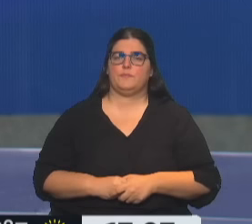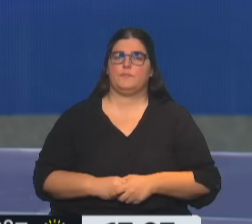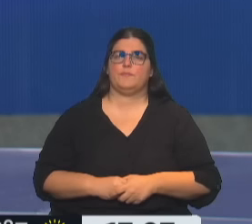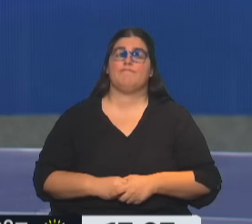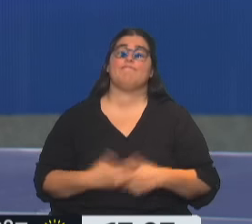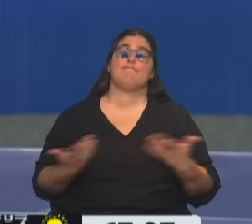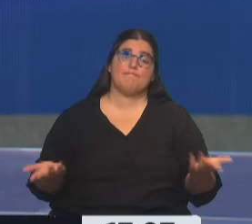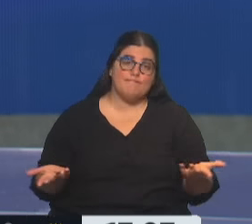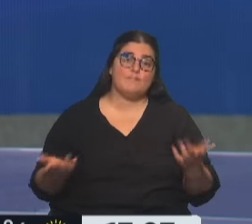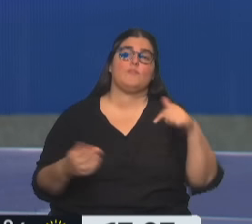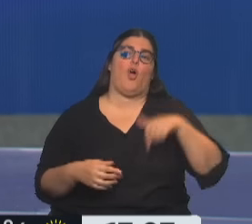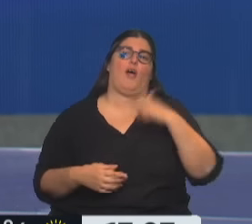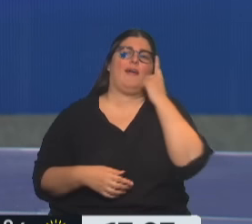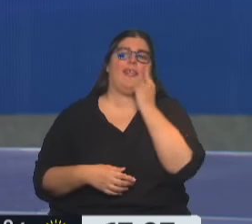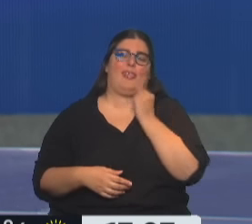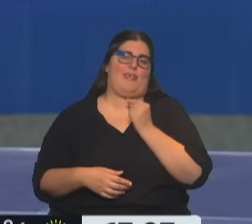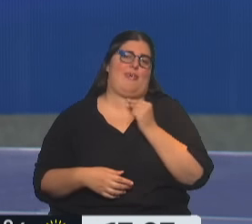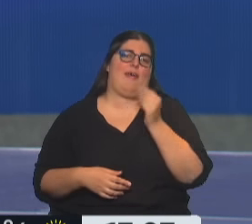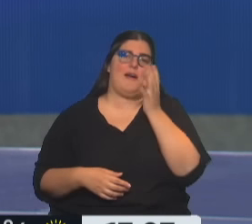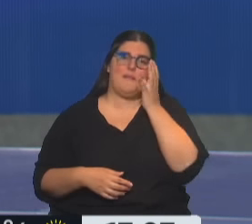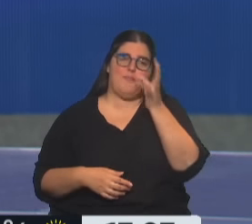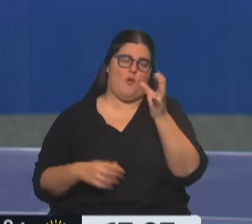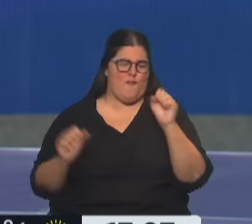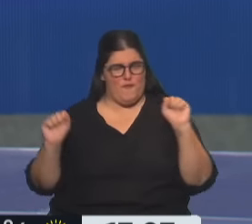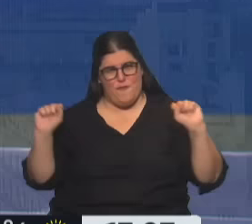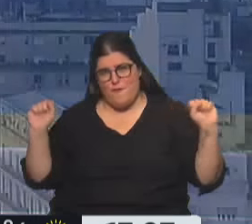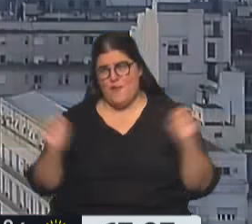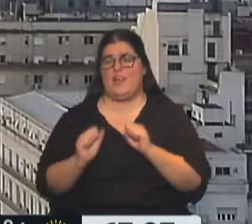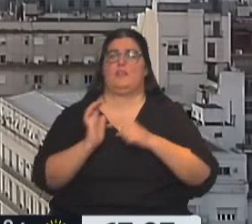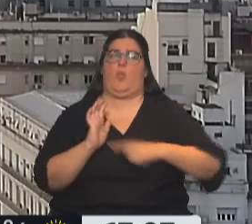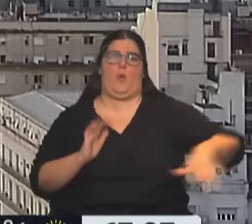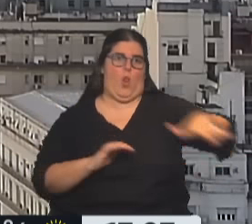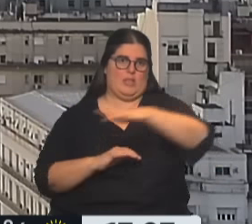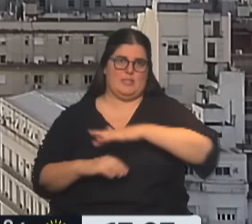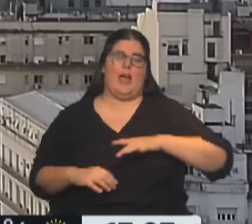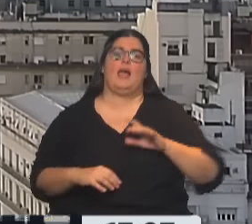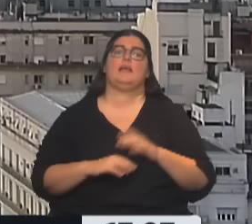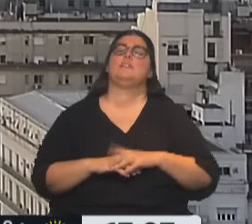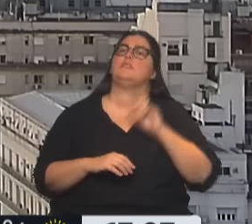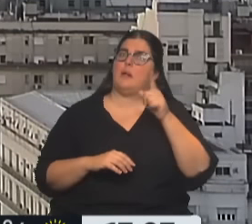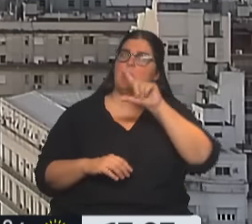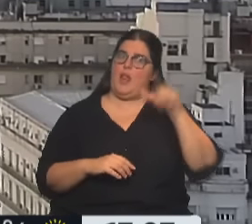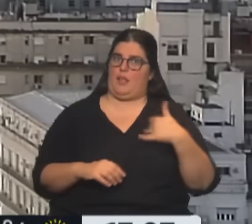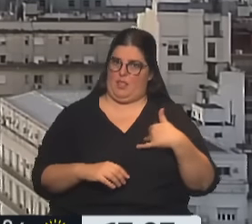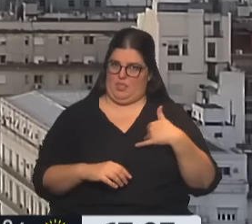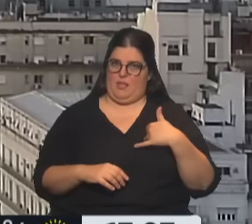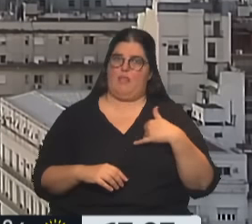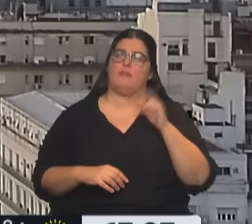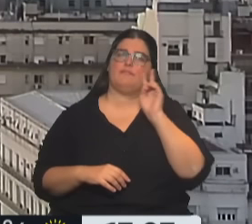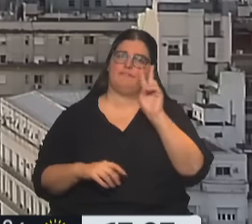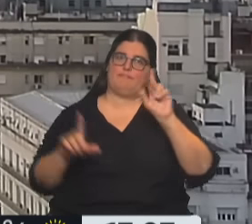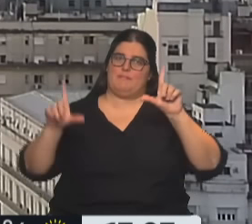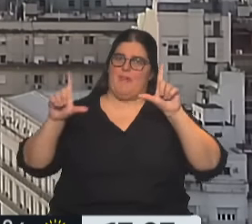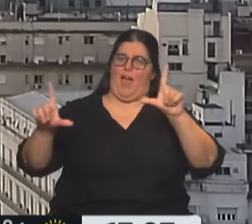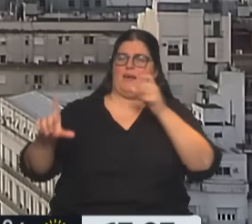Y bueno, hoy una jornada extremadamente fría en la ciudad de Buenos Aires, pero también en todo el país. La postal es